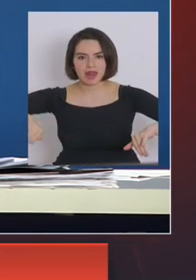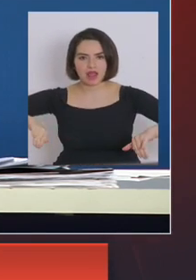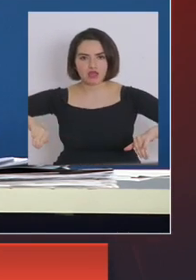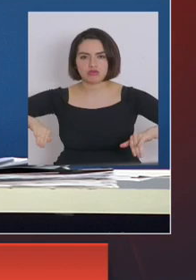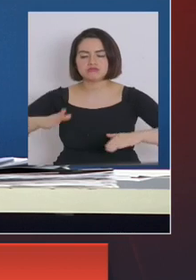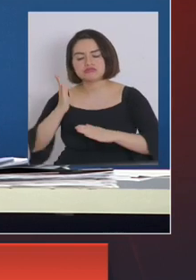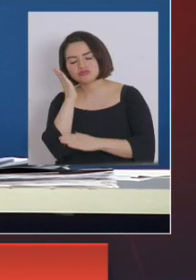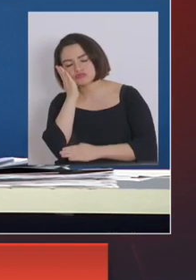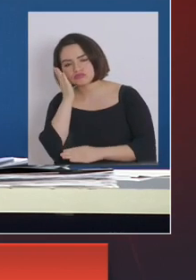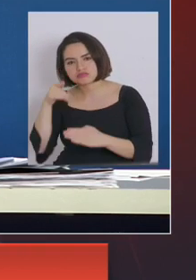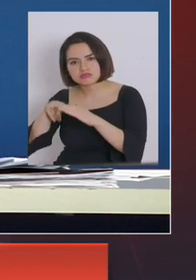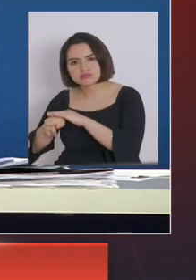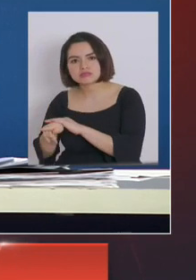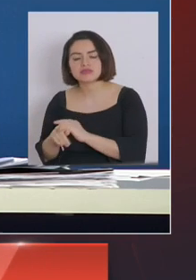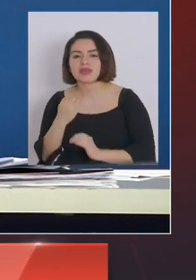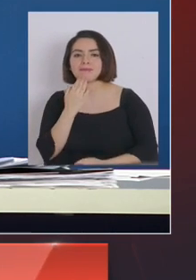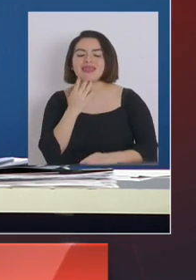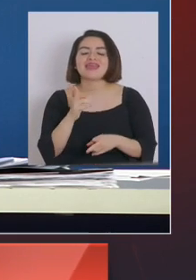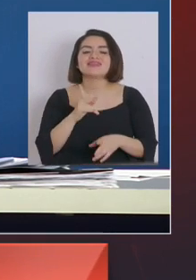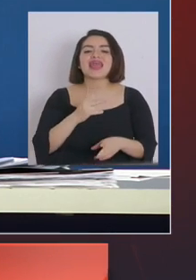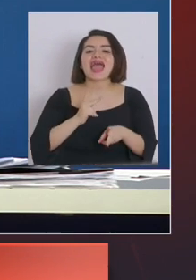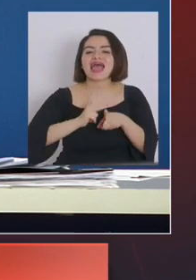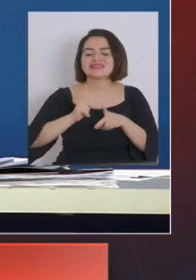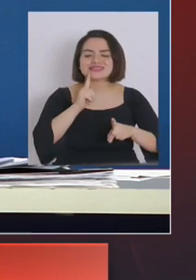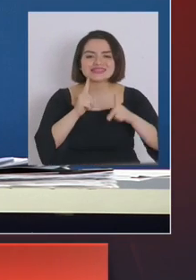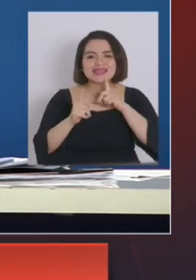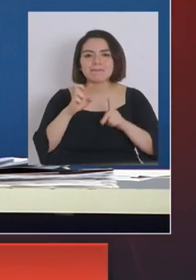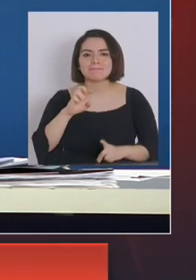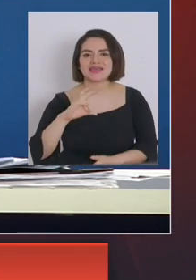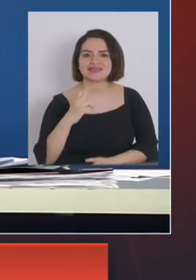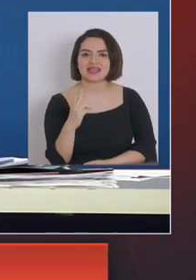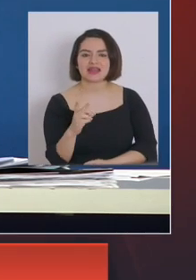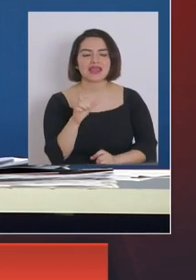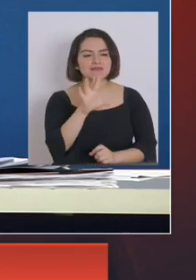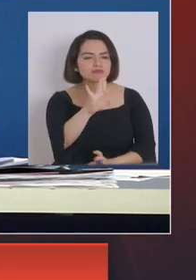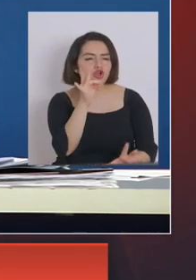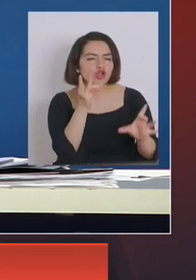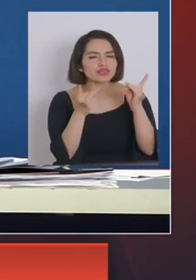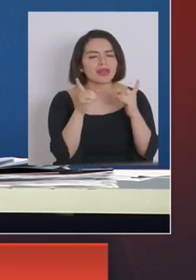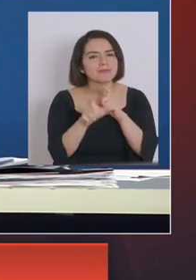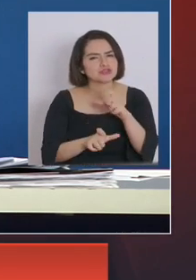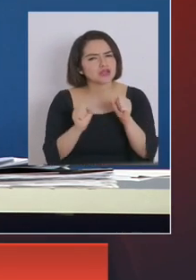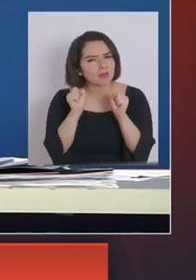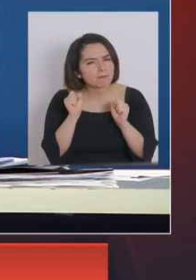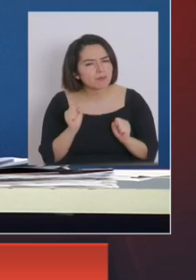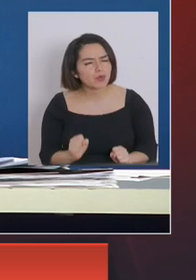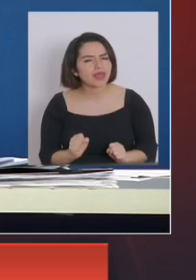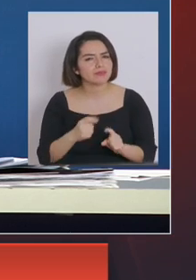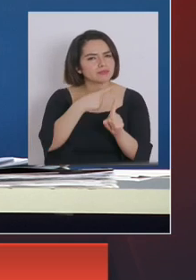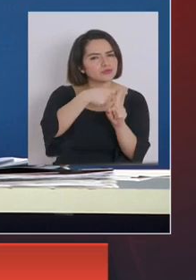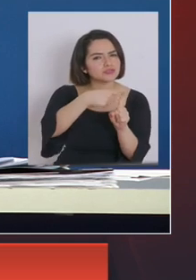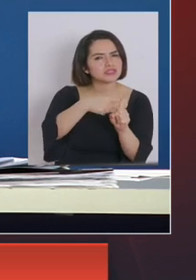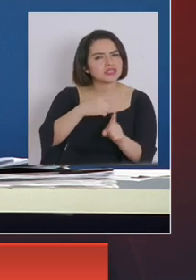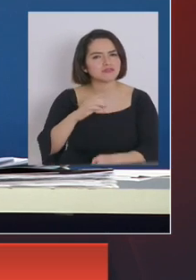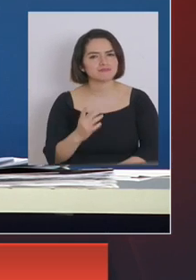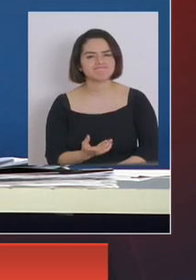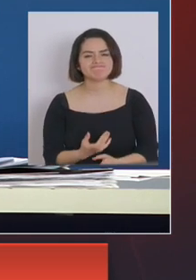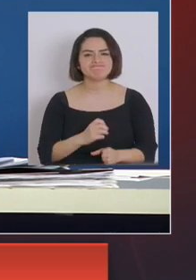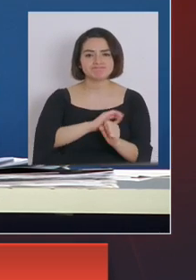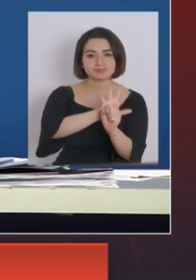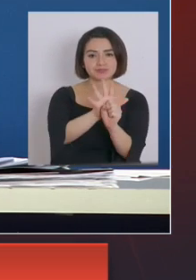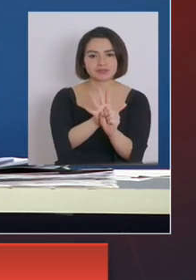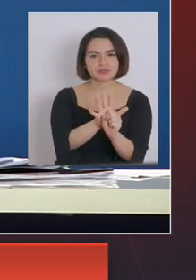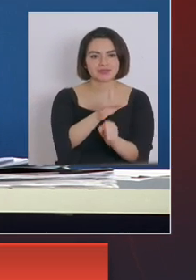se va a hacer PCR para identificar aquellas personas que pudiesen estar con una PCR positiva y obviamente